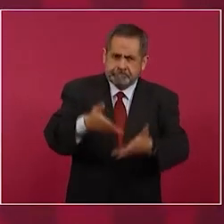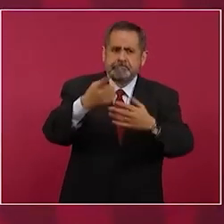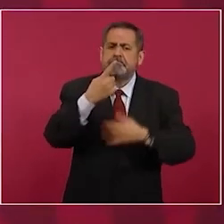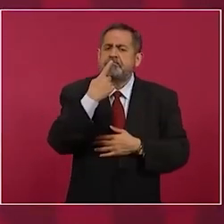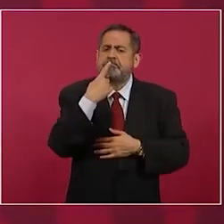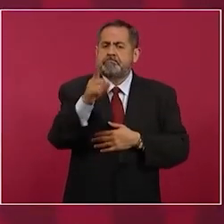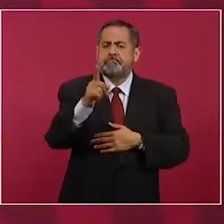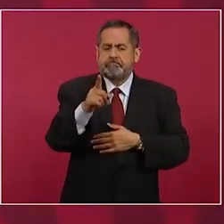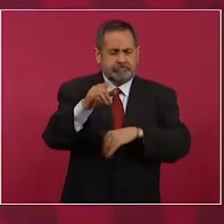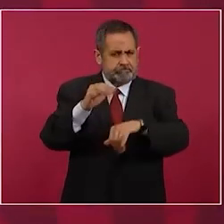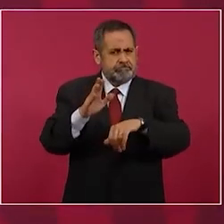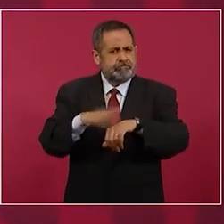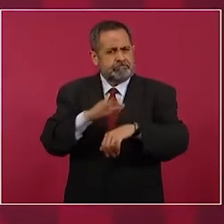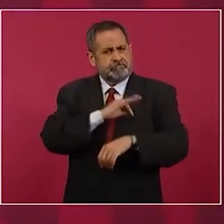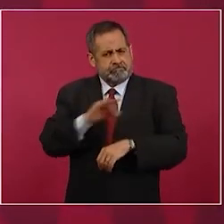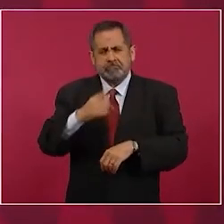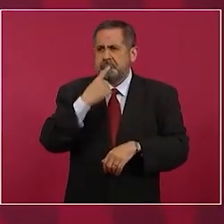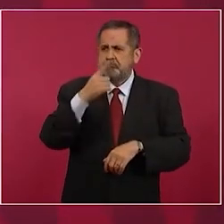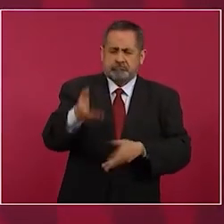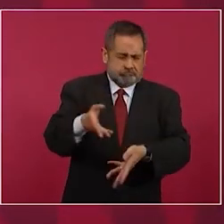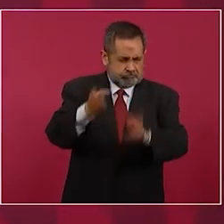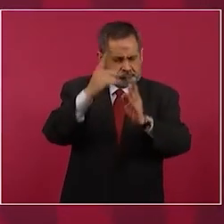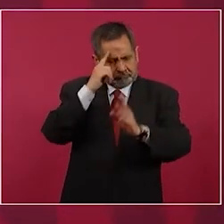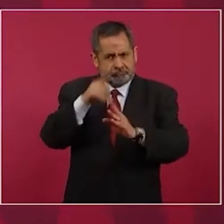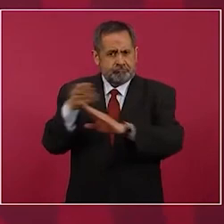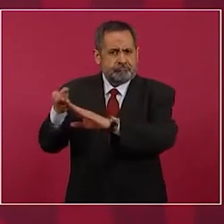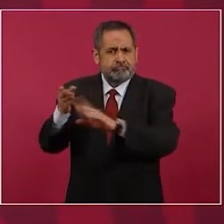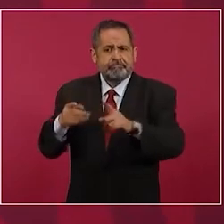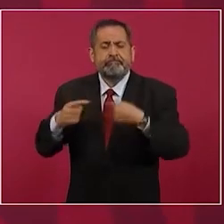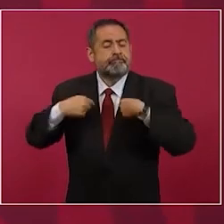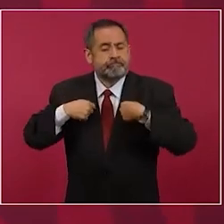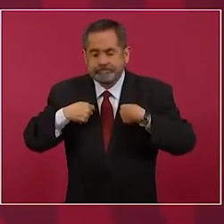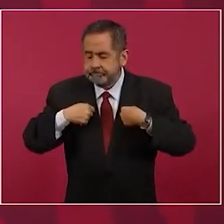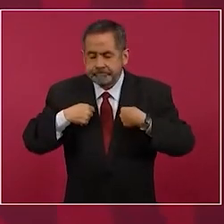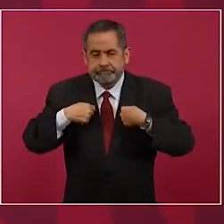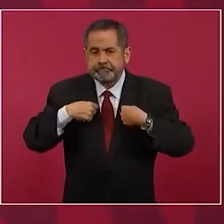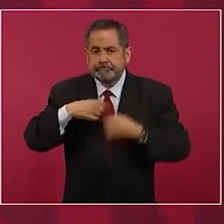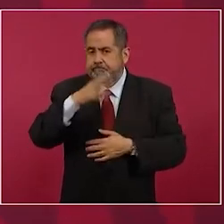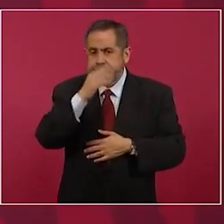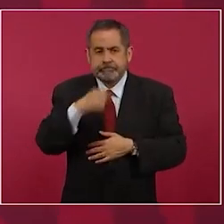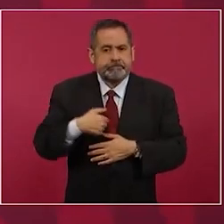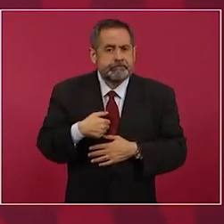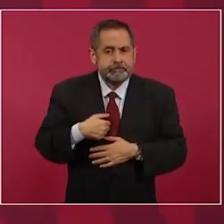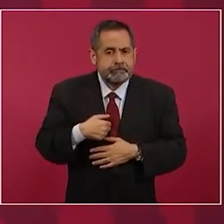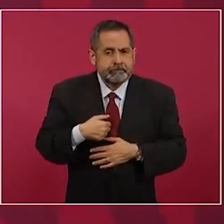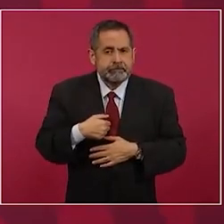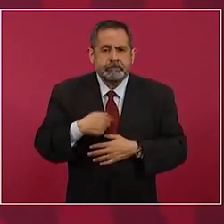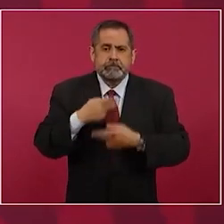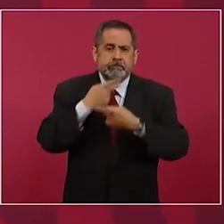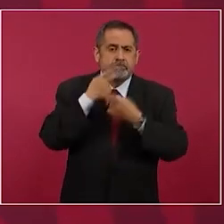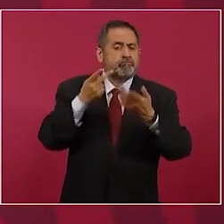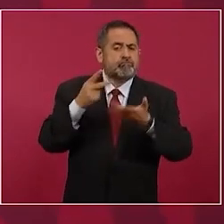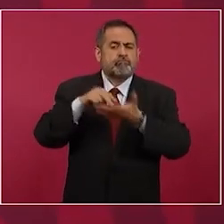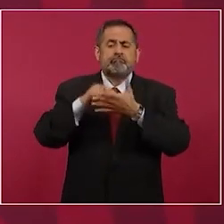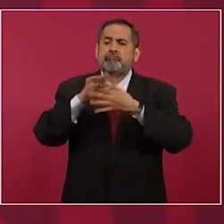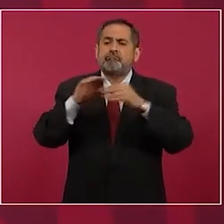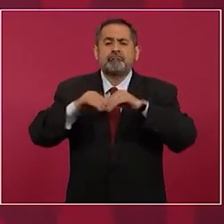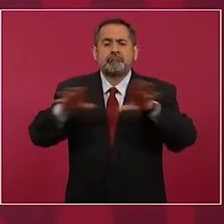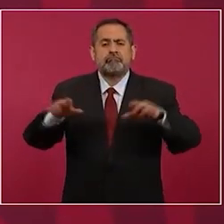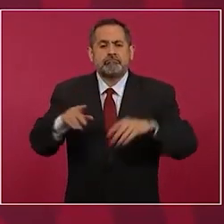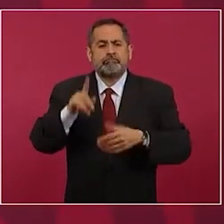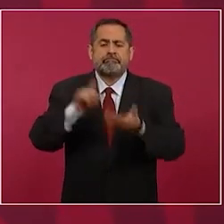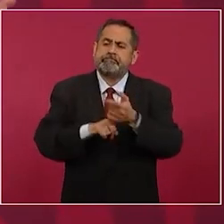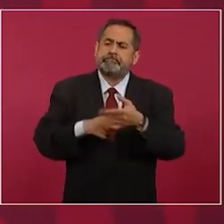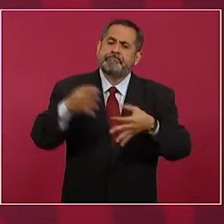pero yo no puedo pronunciarme se trata de un